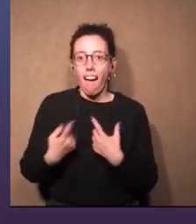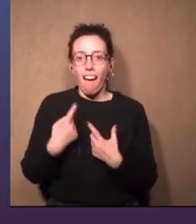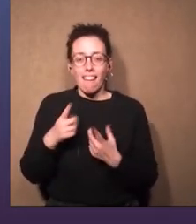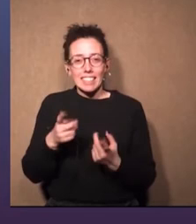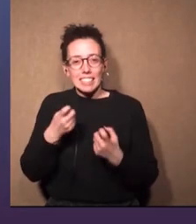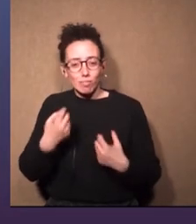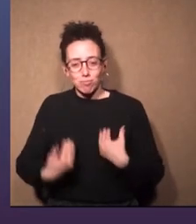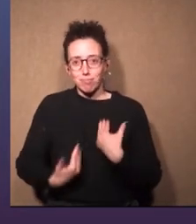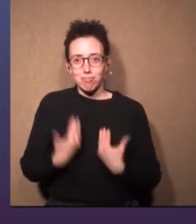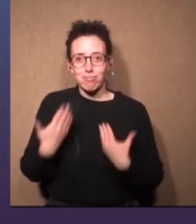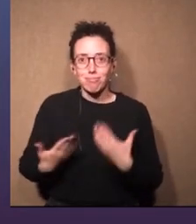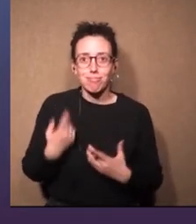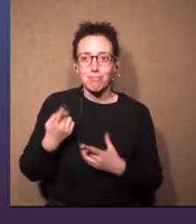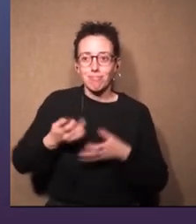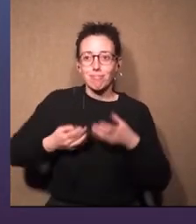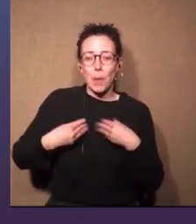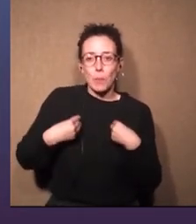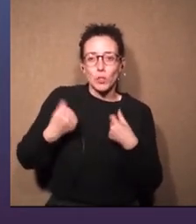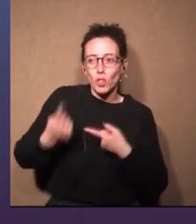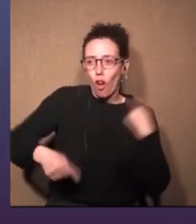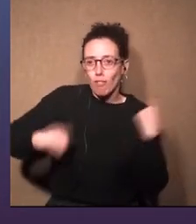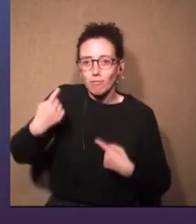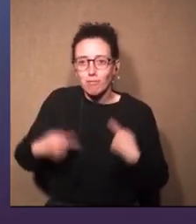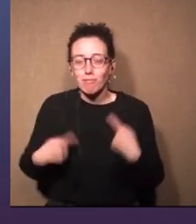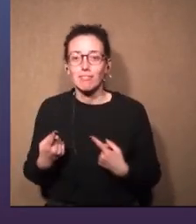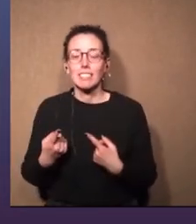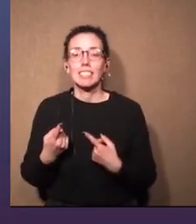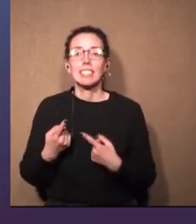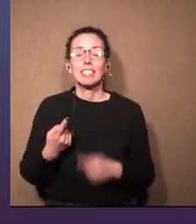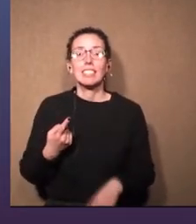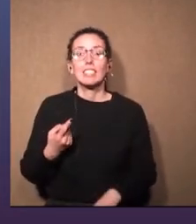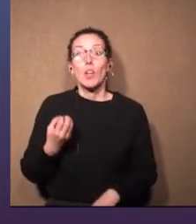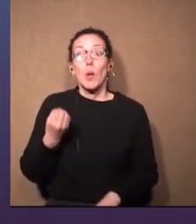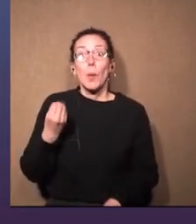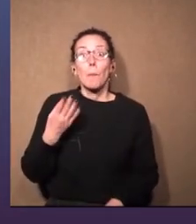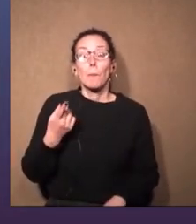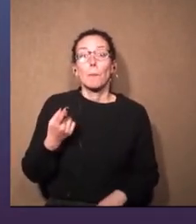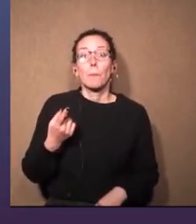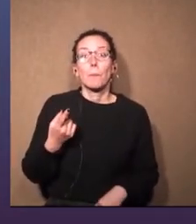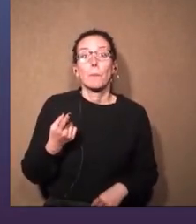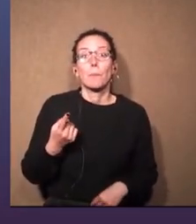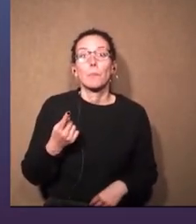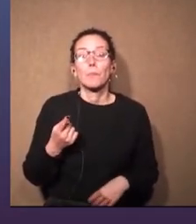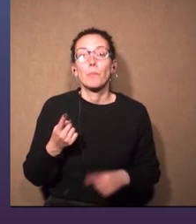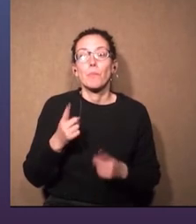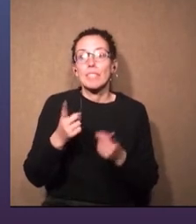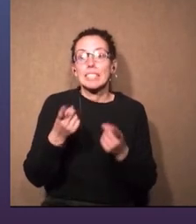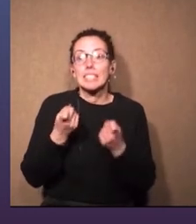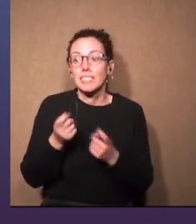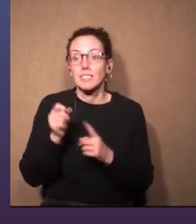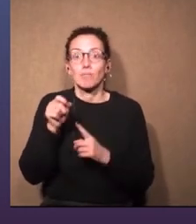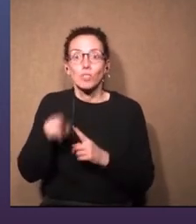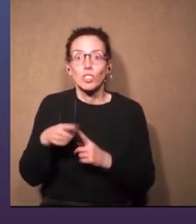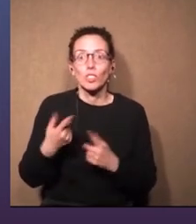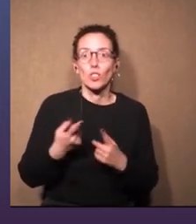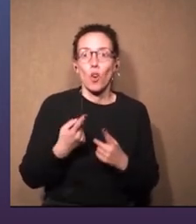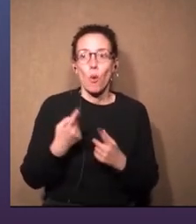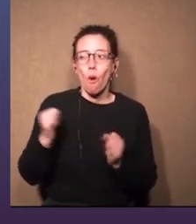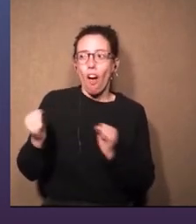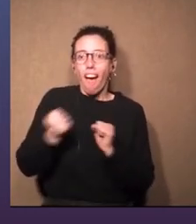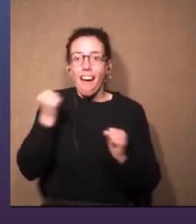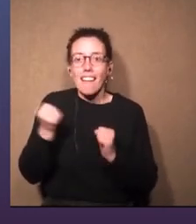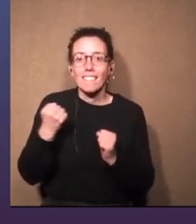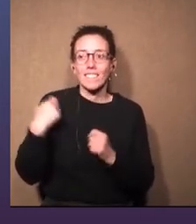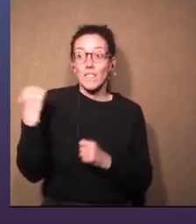adrenalínicos, por decirlo de alguna manera, porque es, digamos, necesitamos un poco de